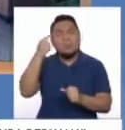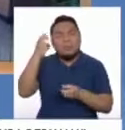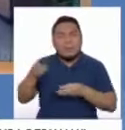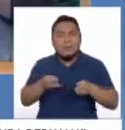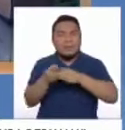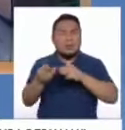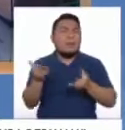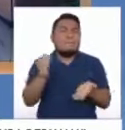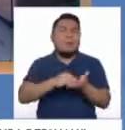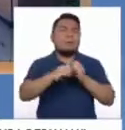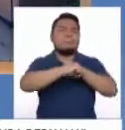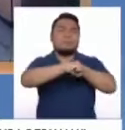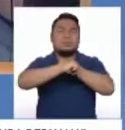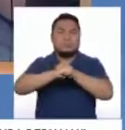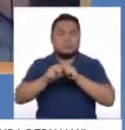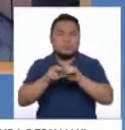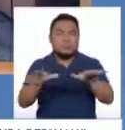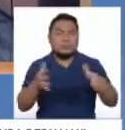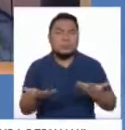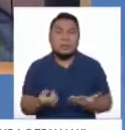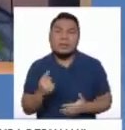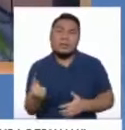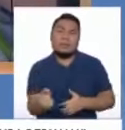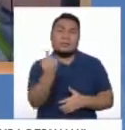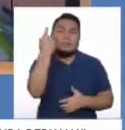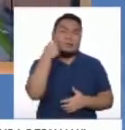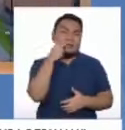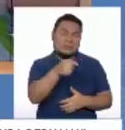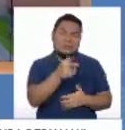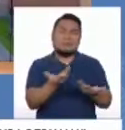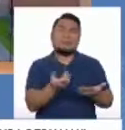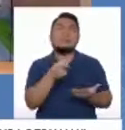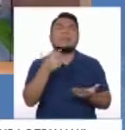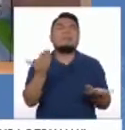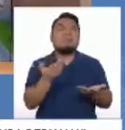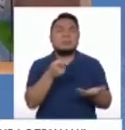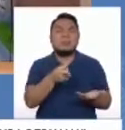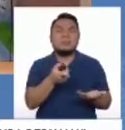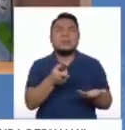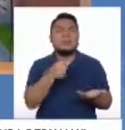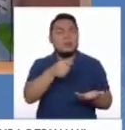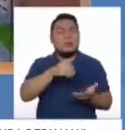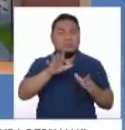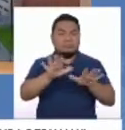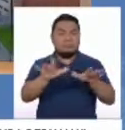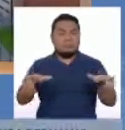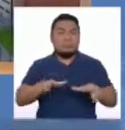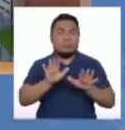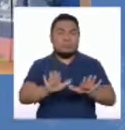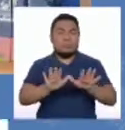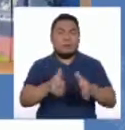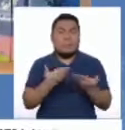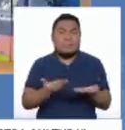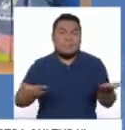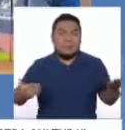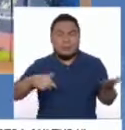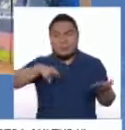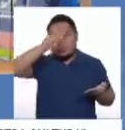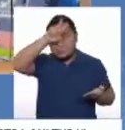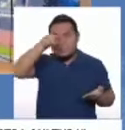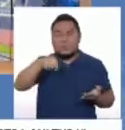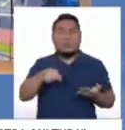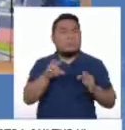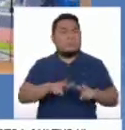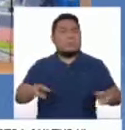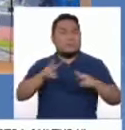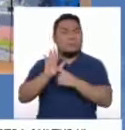difundirlo y darle la prioridad a esa parte que tiene que ver además con el patrimonio también inmaterial. Y porque